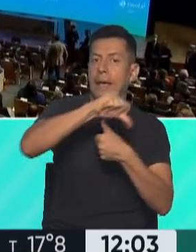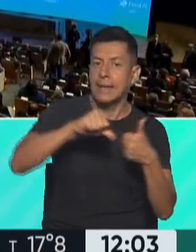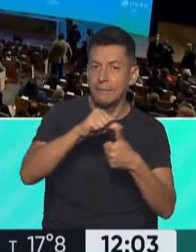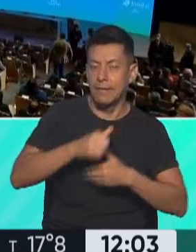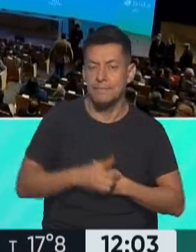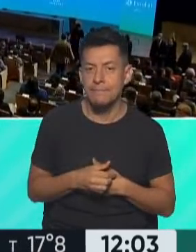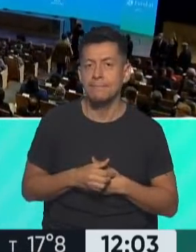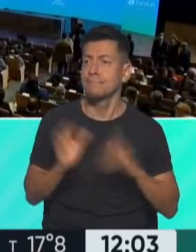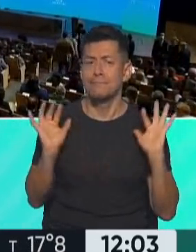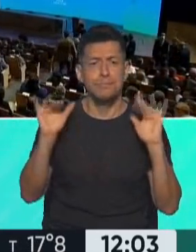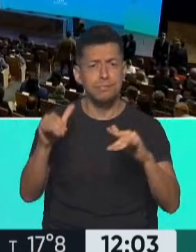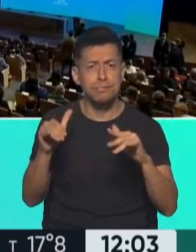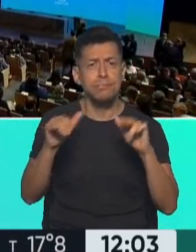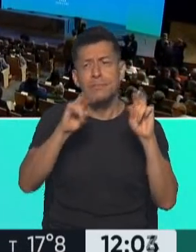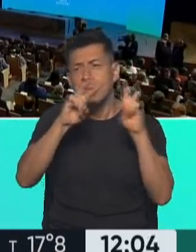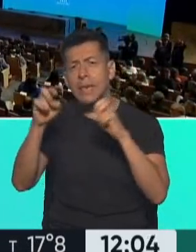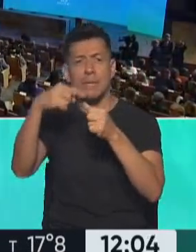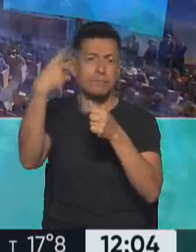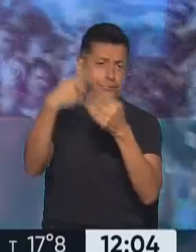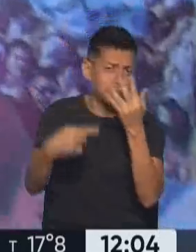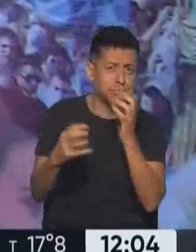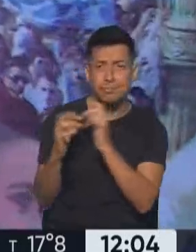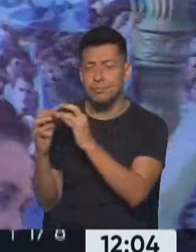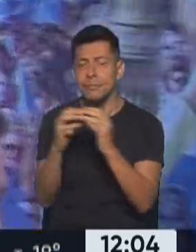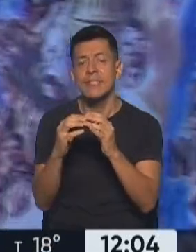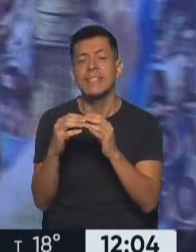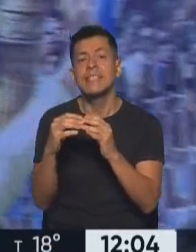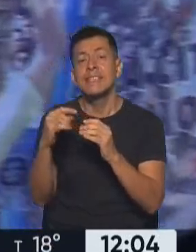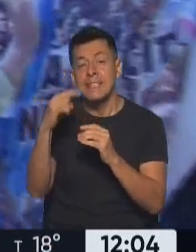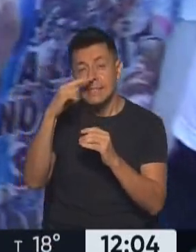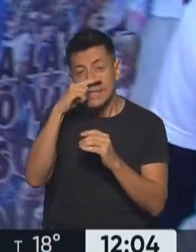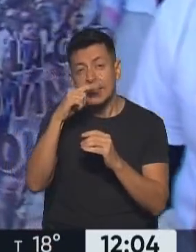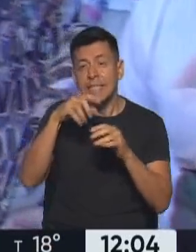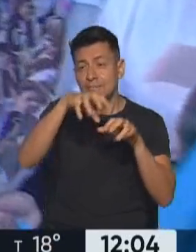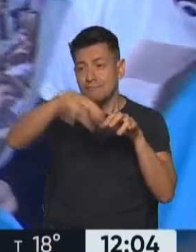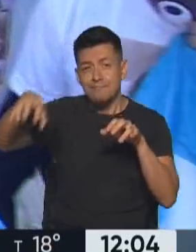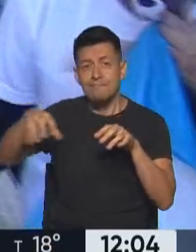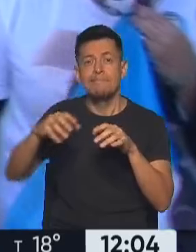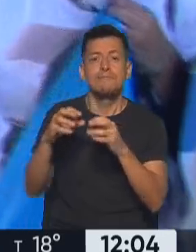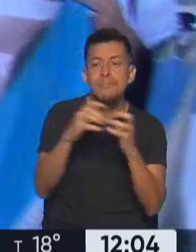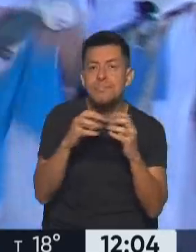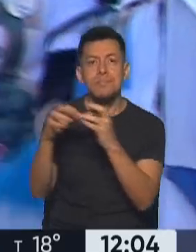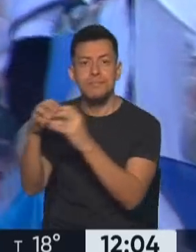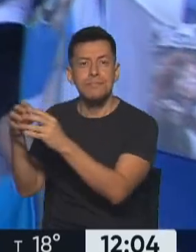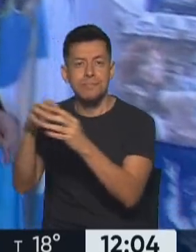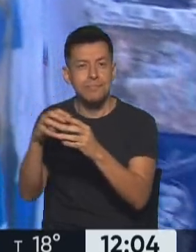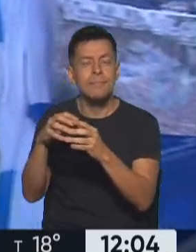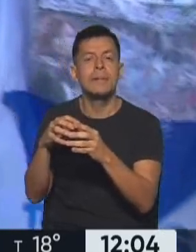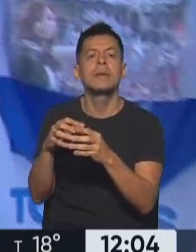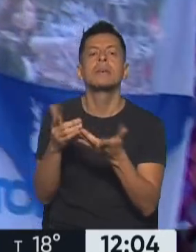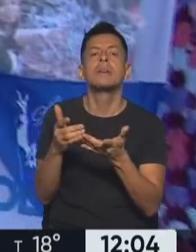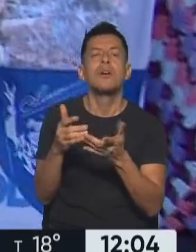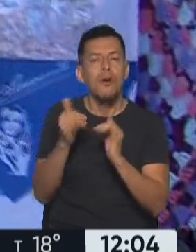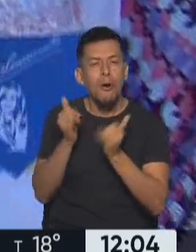con los temas para tratar más de 7 mesas de trabajo, así dicen, mientras vemos gran cantidad de